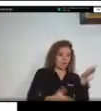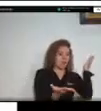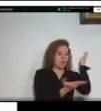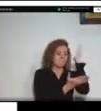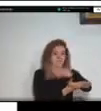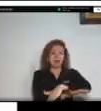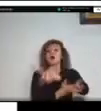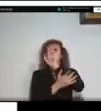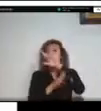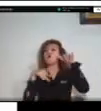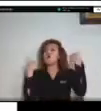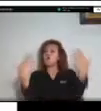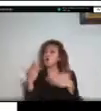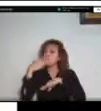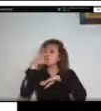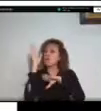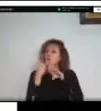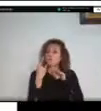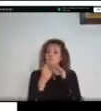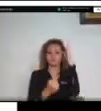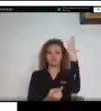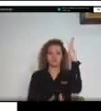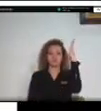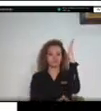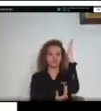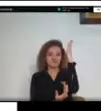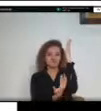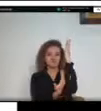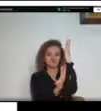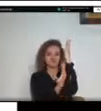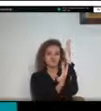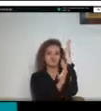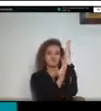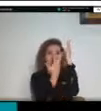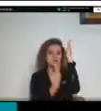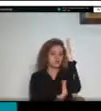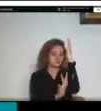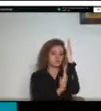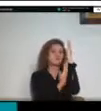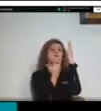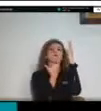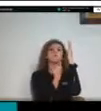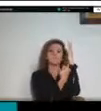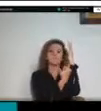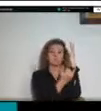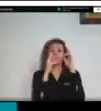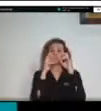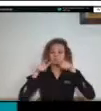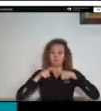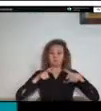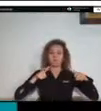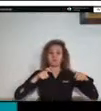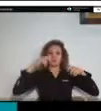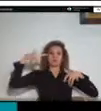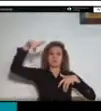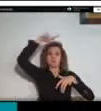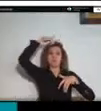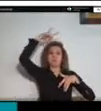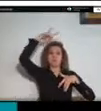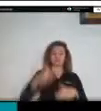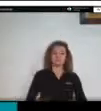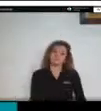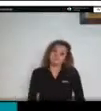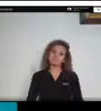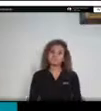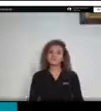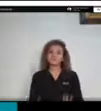estos son algunos casos imágenes que se han tomado imágenes aéreas y ya para finalizar agradecerles